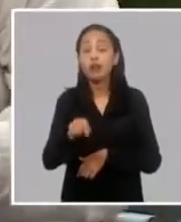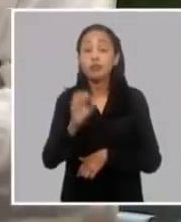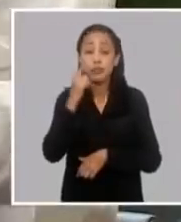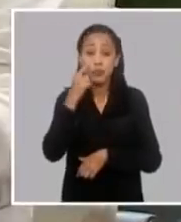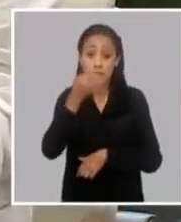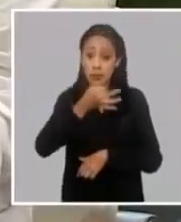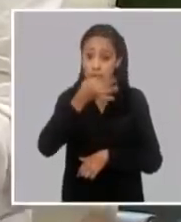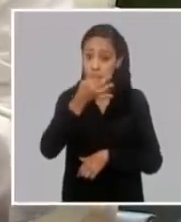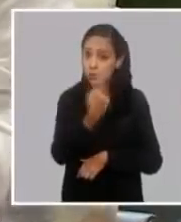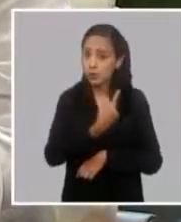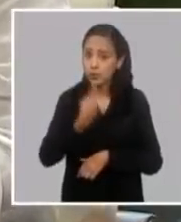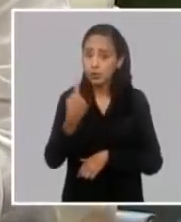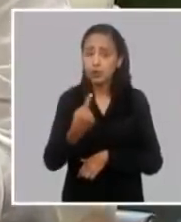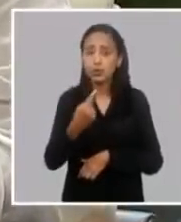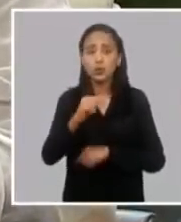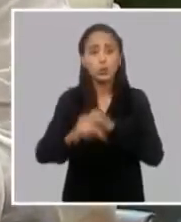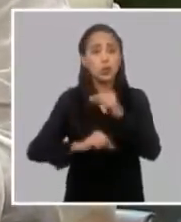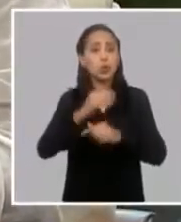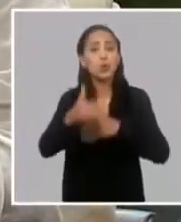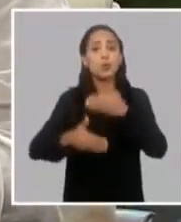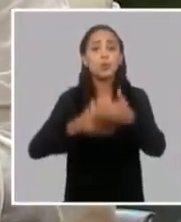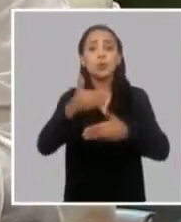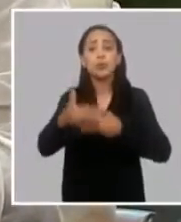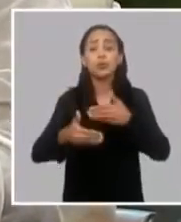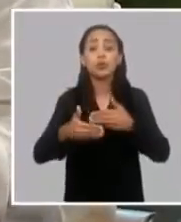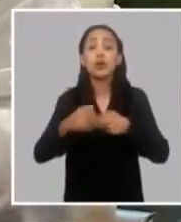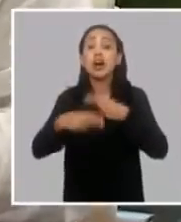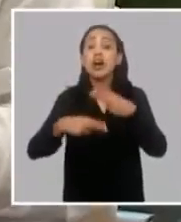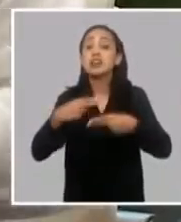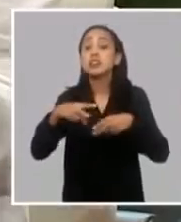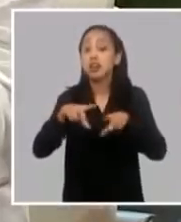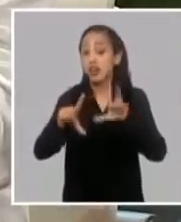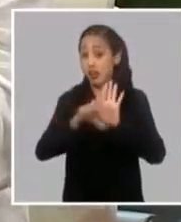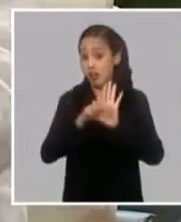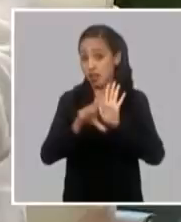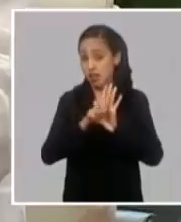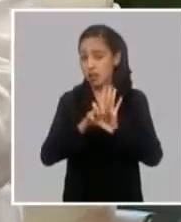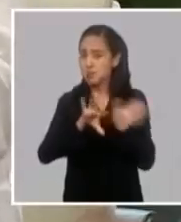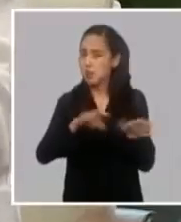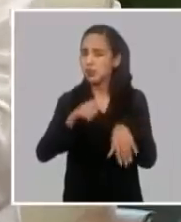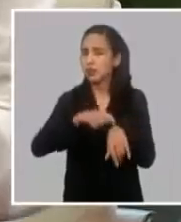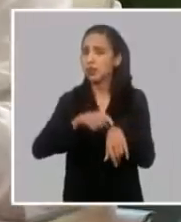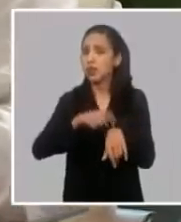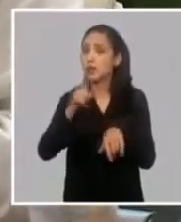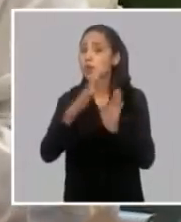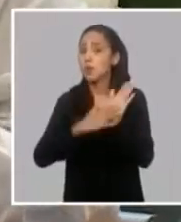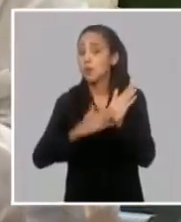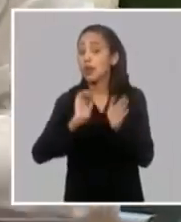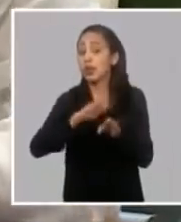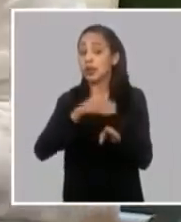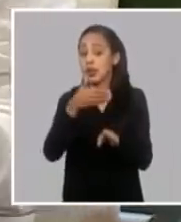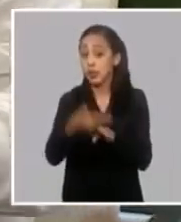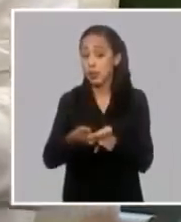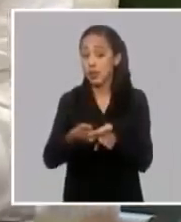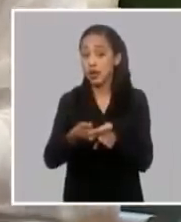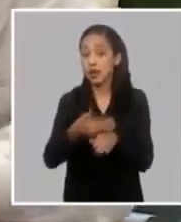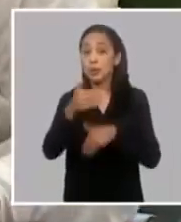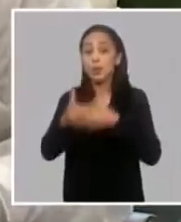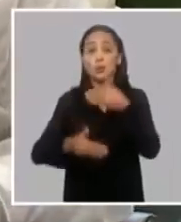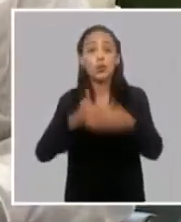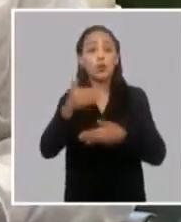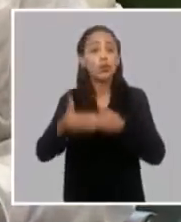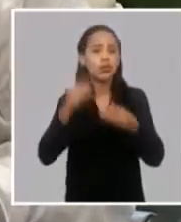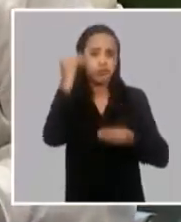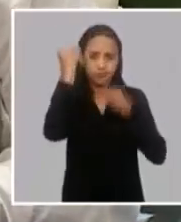dijimos que estábamos avanzando ya en el proceso de elaboración de las normas jurídicas que tomaría más o menos un mes y a partir de ahí el proceso de conciliación hoy voy a decir